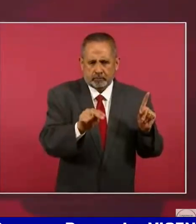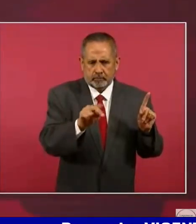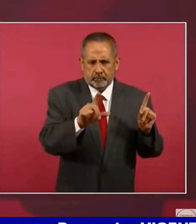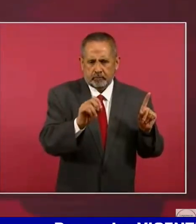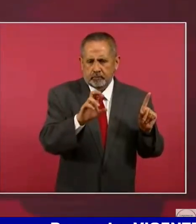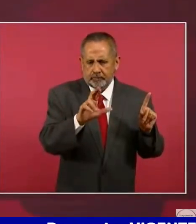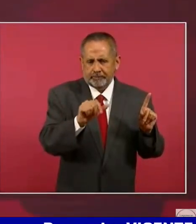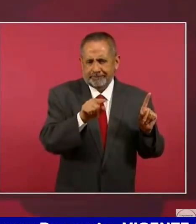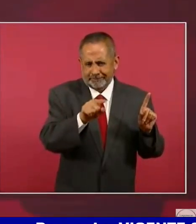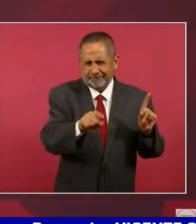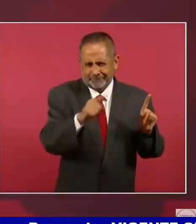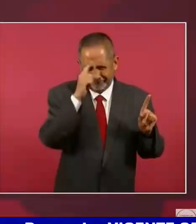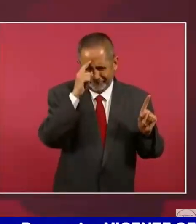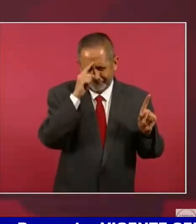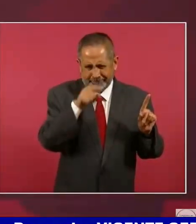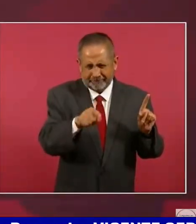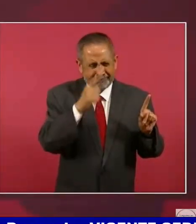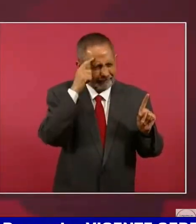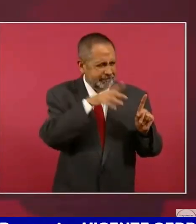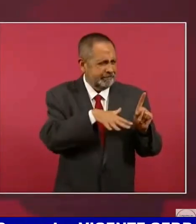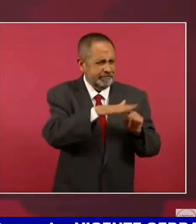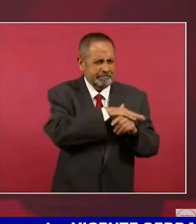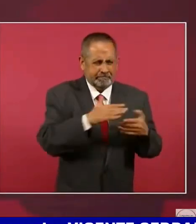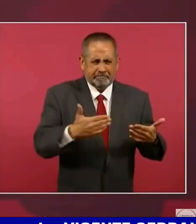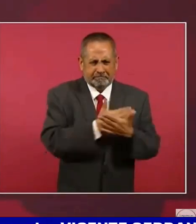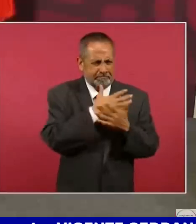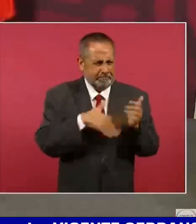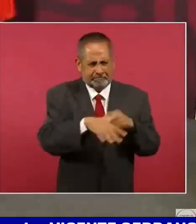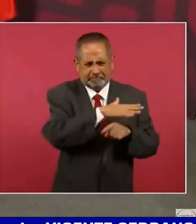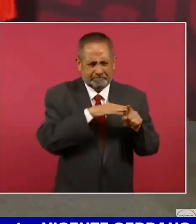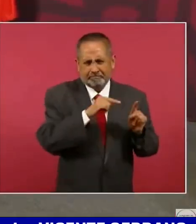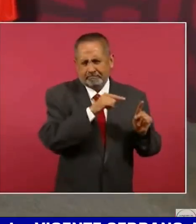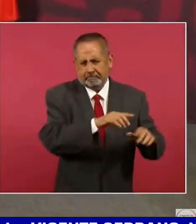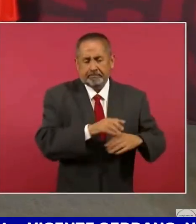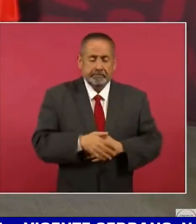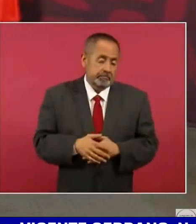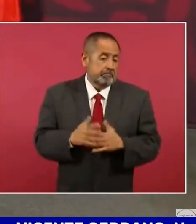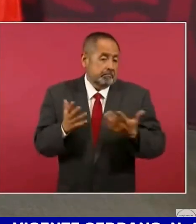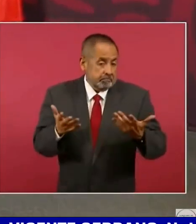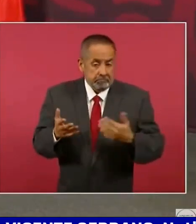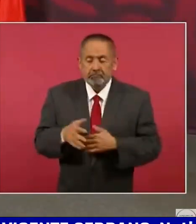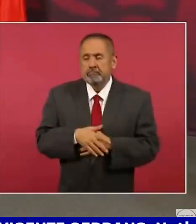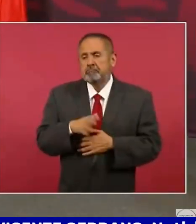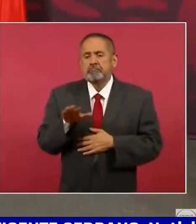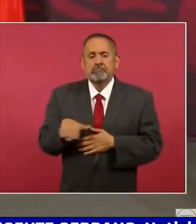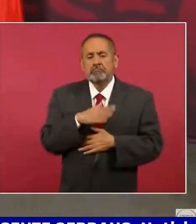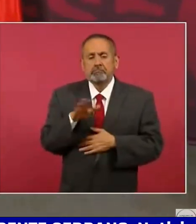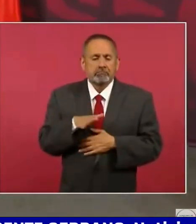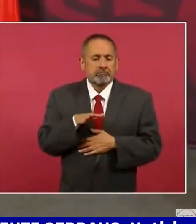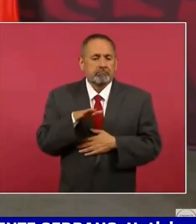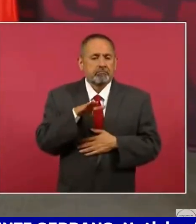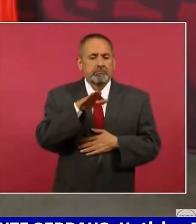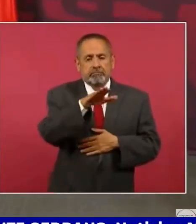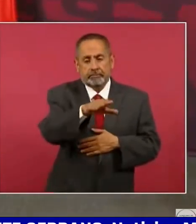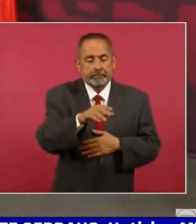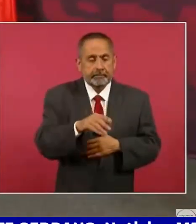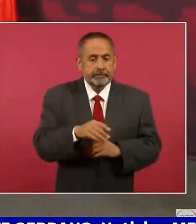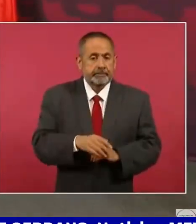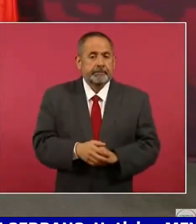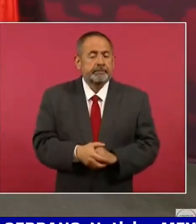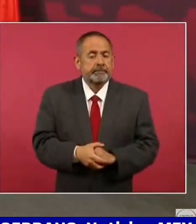ellos, son originarios. Entonces, nos vamos, pues está